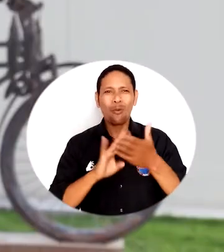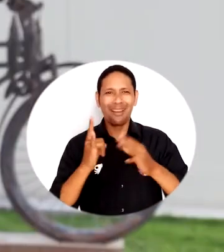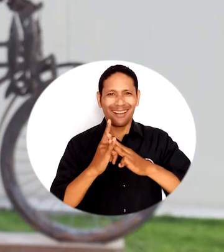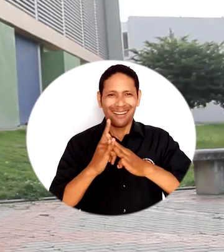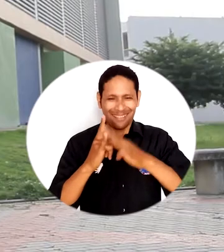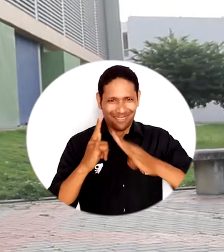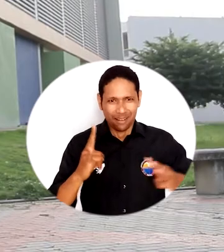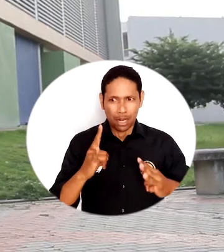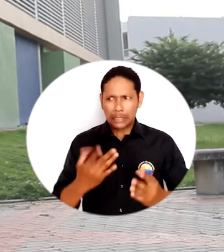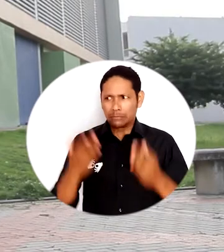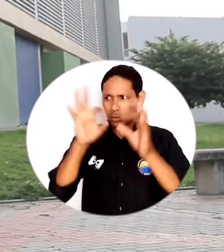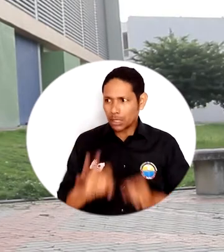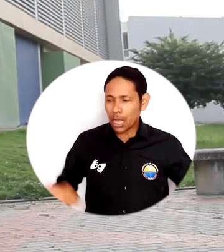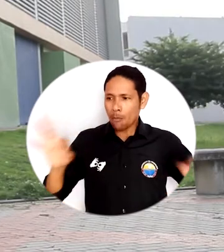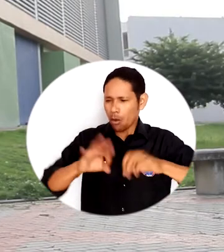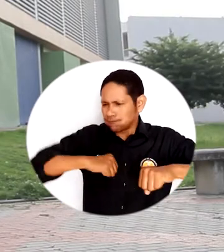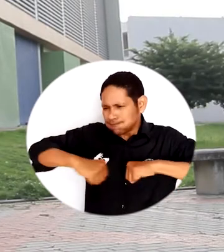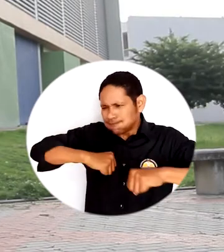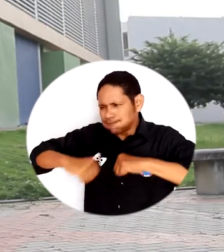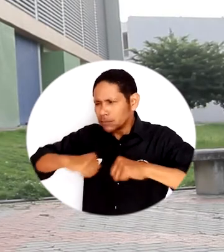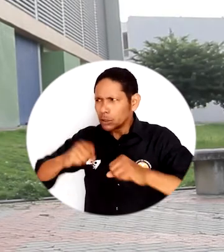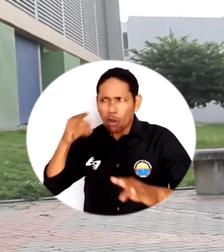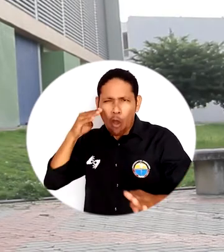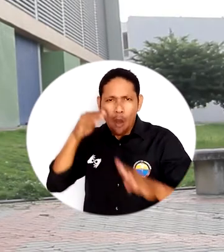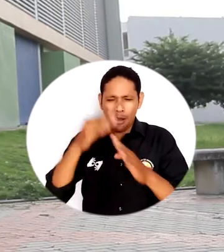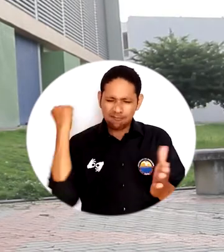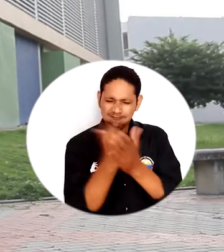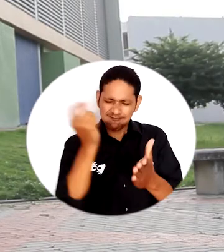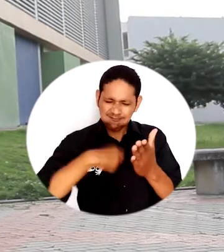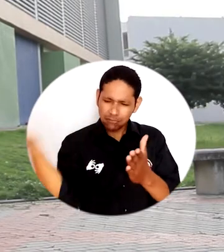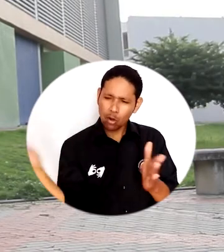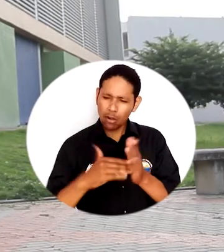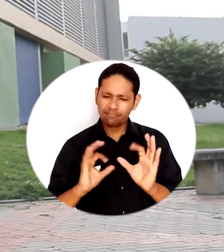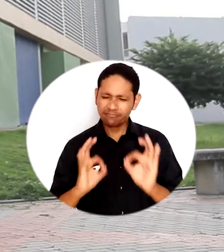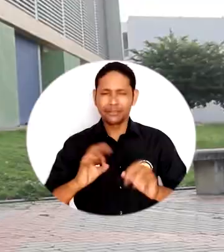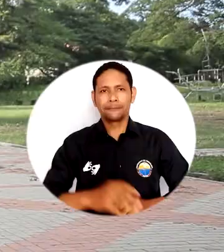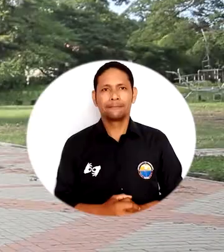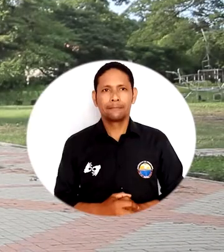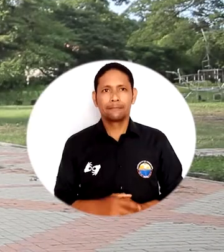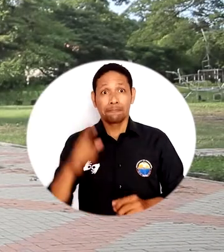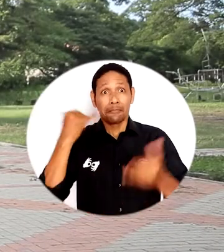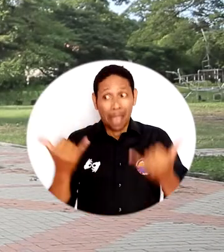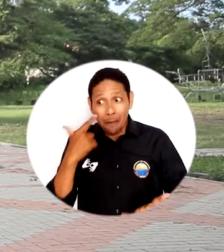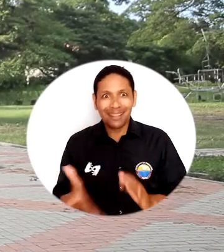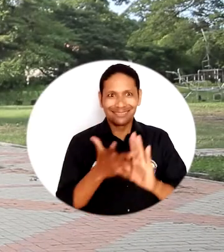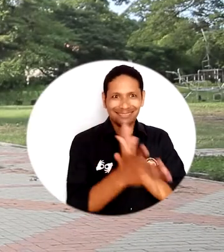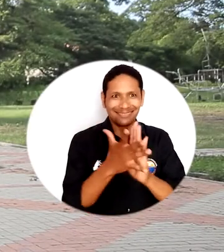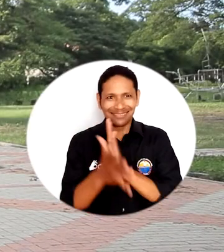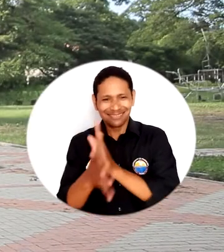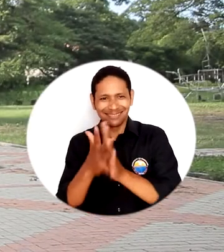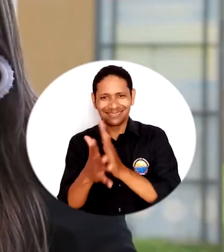universitaria se ha trabajado con el objetivo de lograr la renovación de la acreditación institucional de alta calidad. A continuación